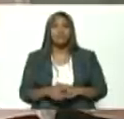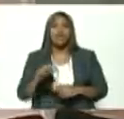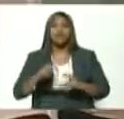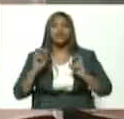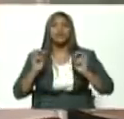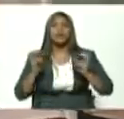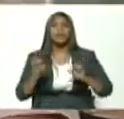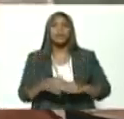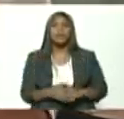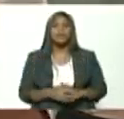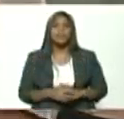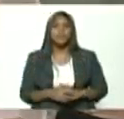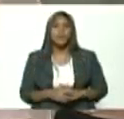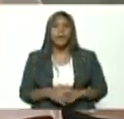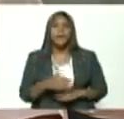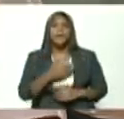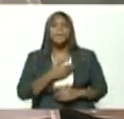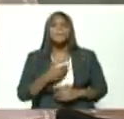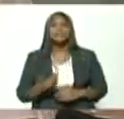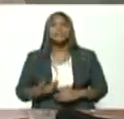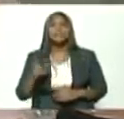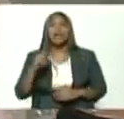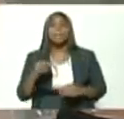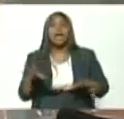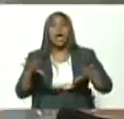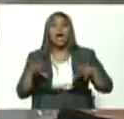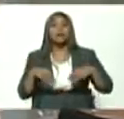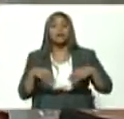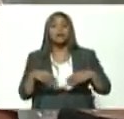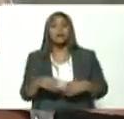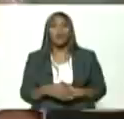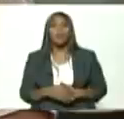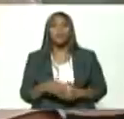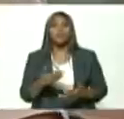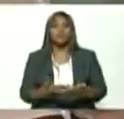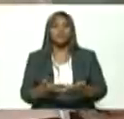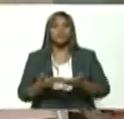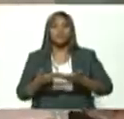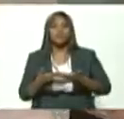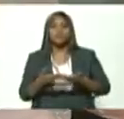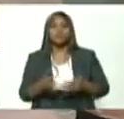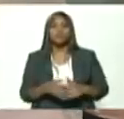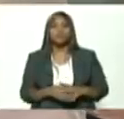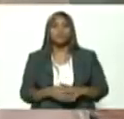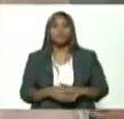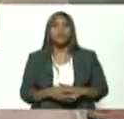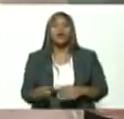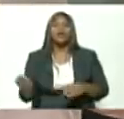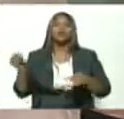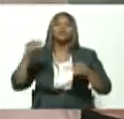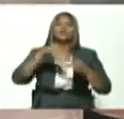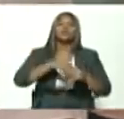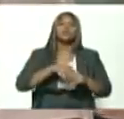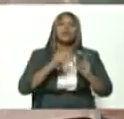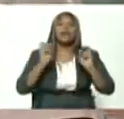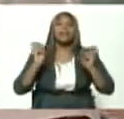presidente pero también estamos de acuerdo con quienes plantean que se incorporen temas